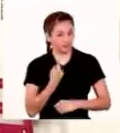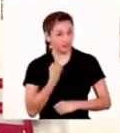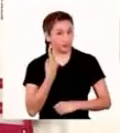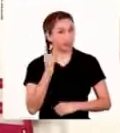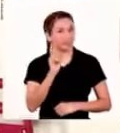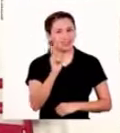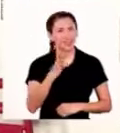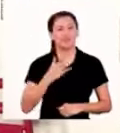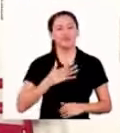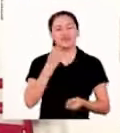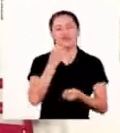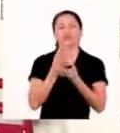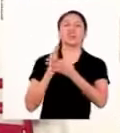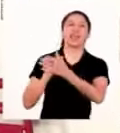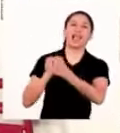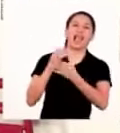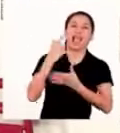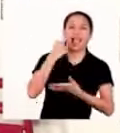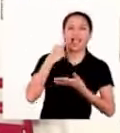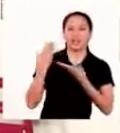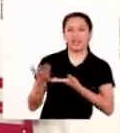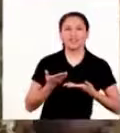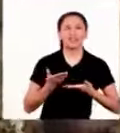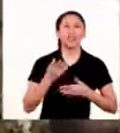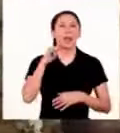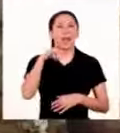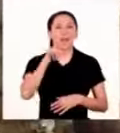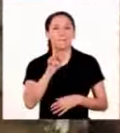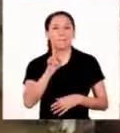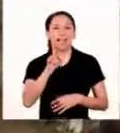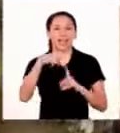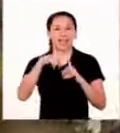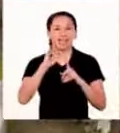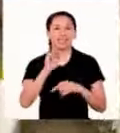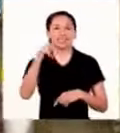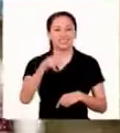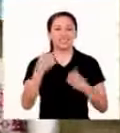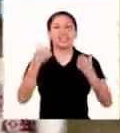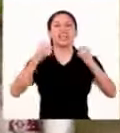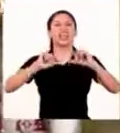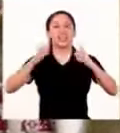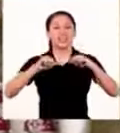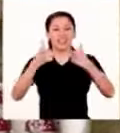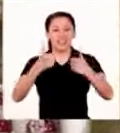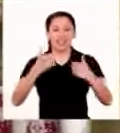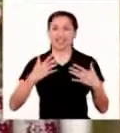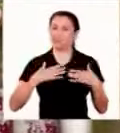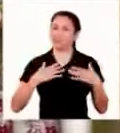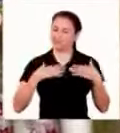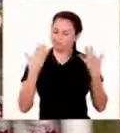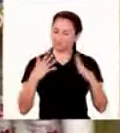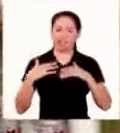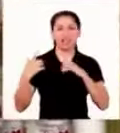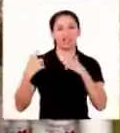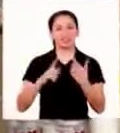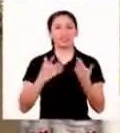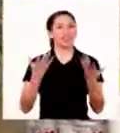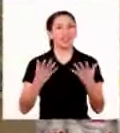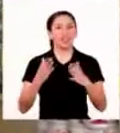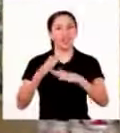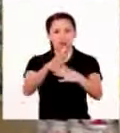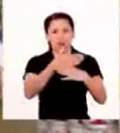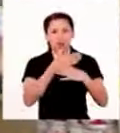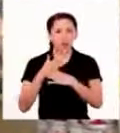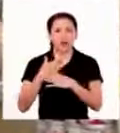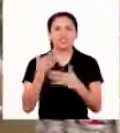pero no estoy sola. También está conmigo mi buen amigo Martín. Hola, ¿cómo están? Estoy listo para compartir con ustedes lo que